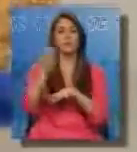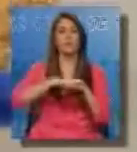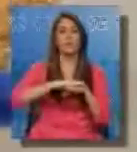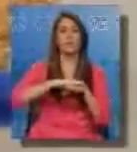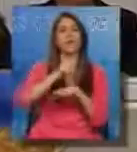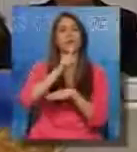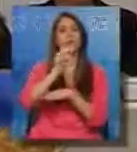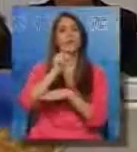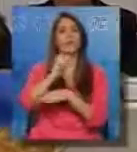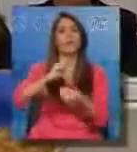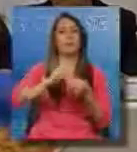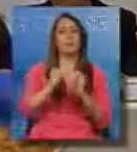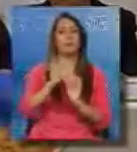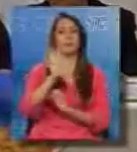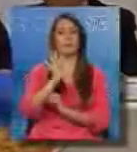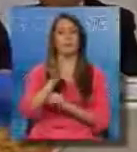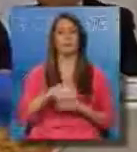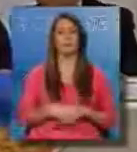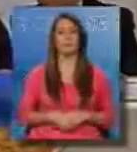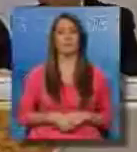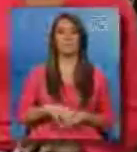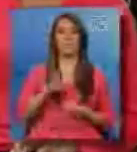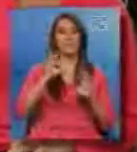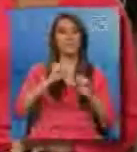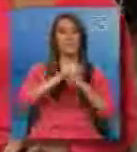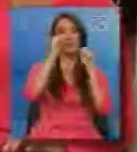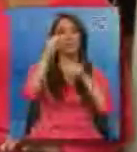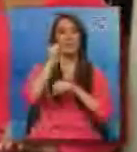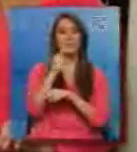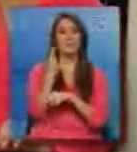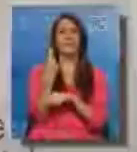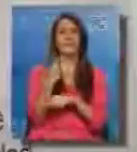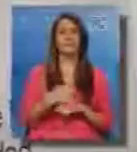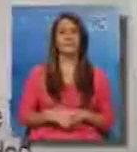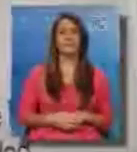la coordinación zonal 5 del Ministerio. 8 de la mañana, 11 minutos.